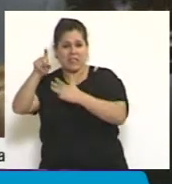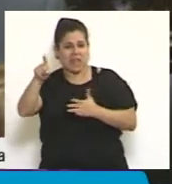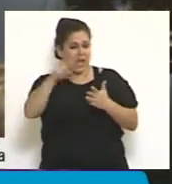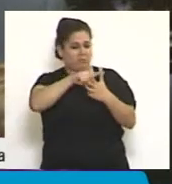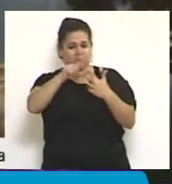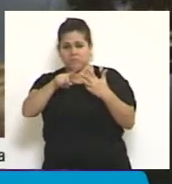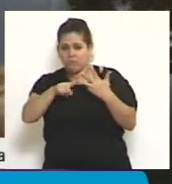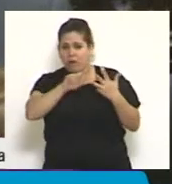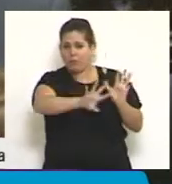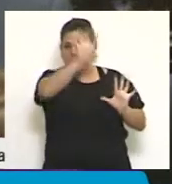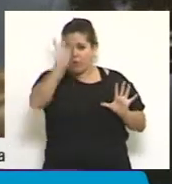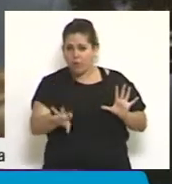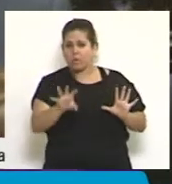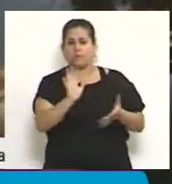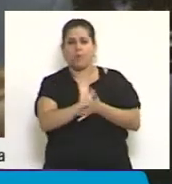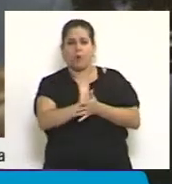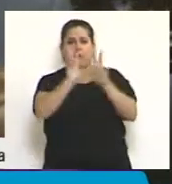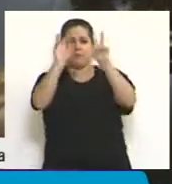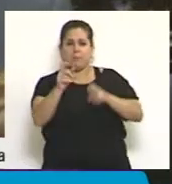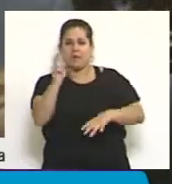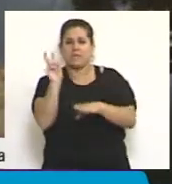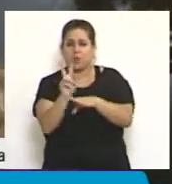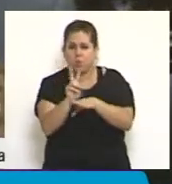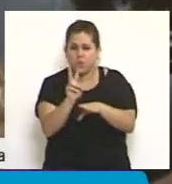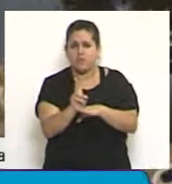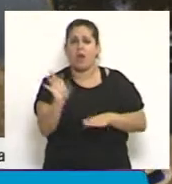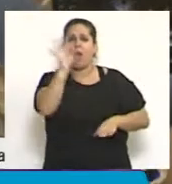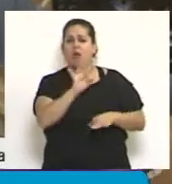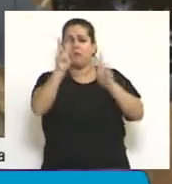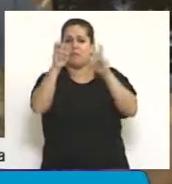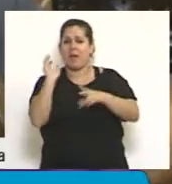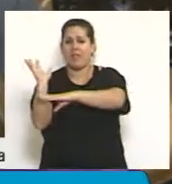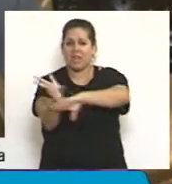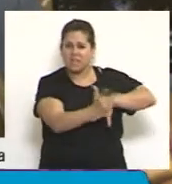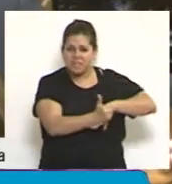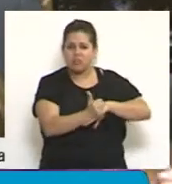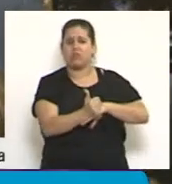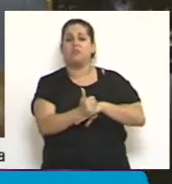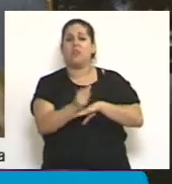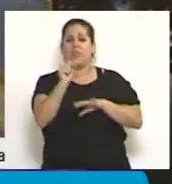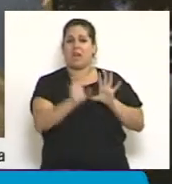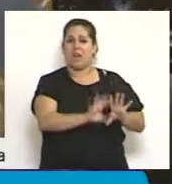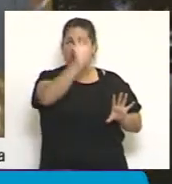de lo que hace a la seguridad y el alto índice de delitos en las provincias.